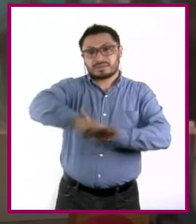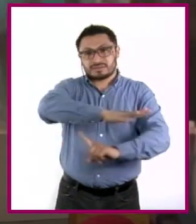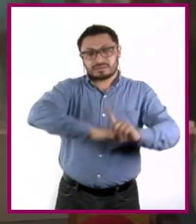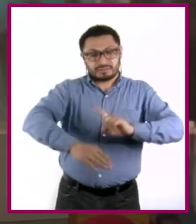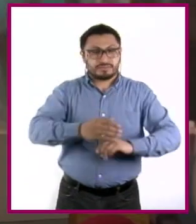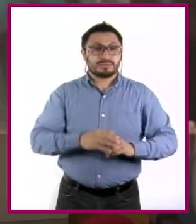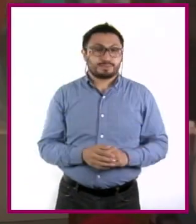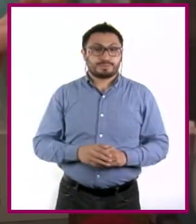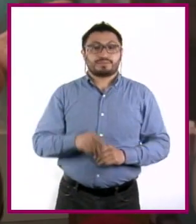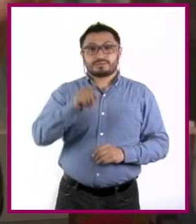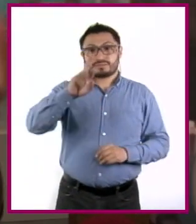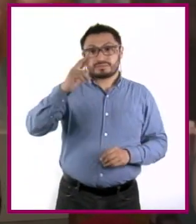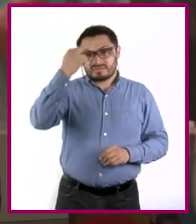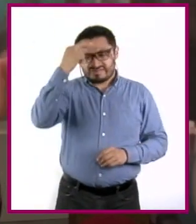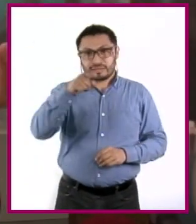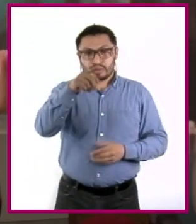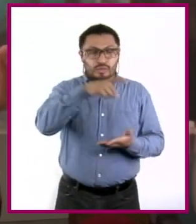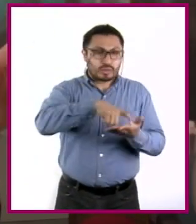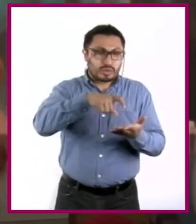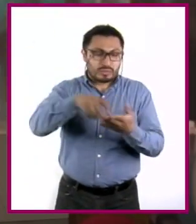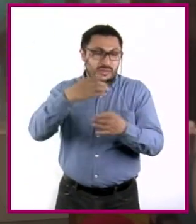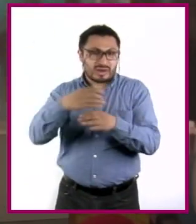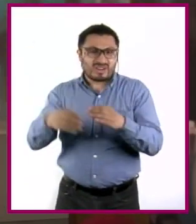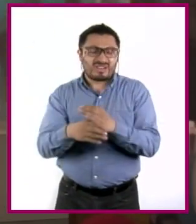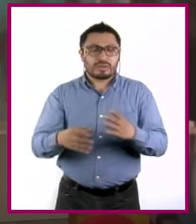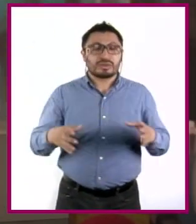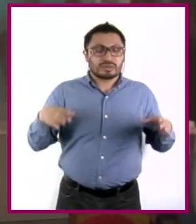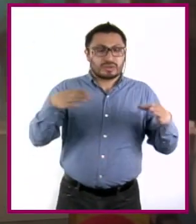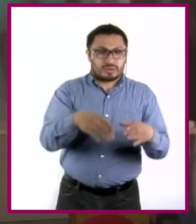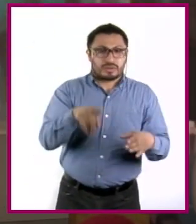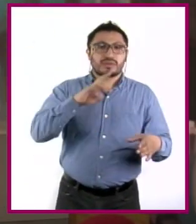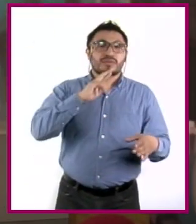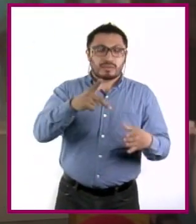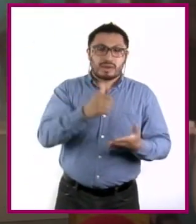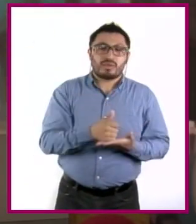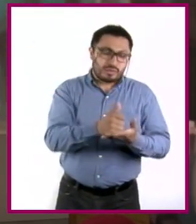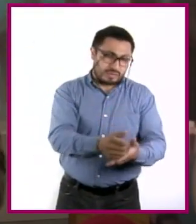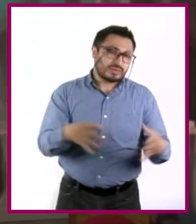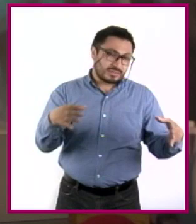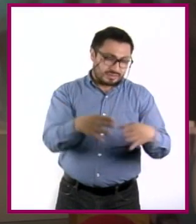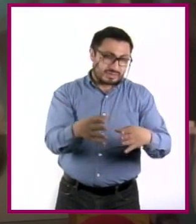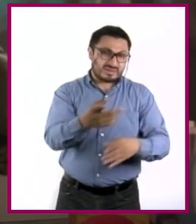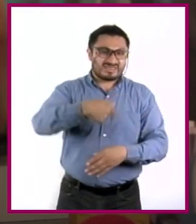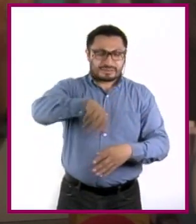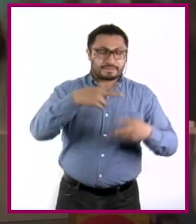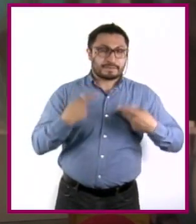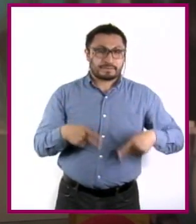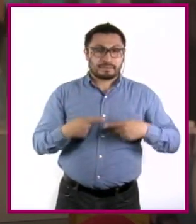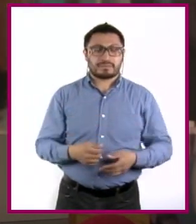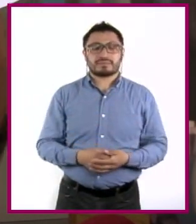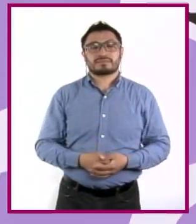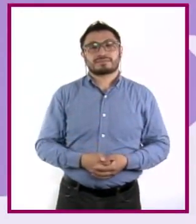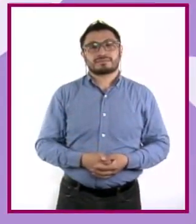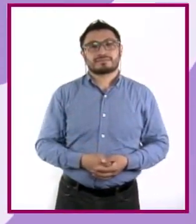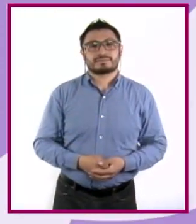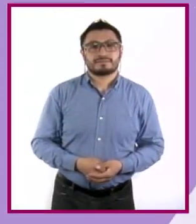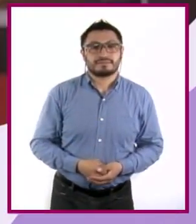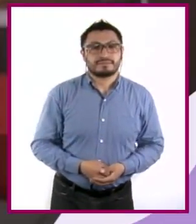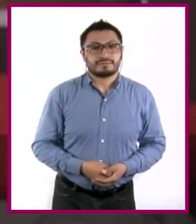Recuerda que al consumir productos locales, contribuyes a tu comunidad. ¡Illa! ¡Illa!